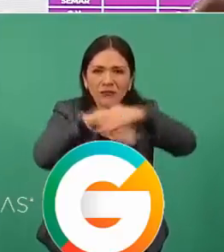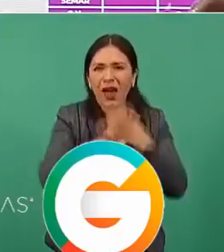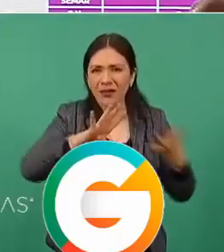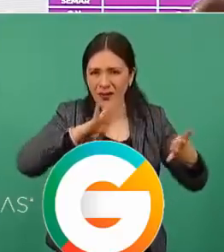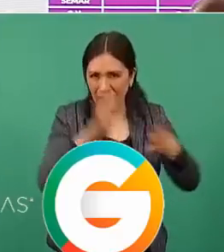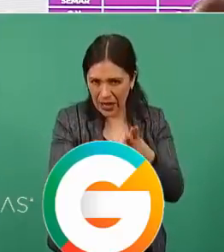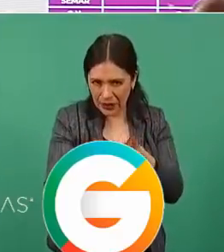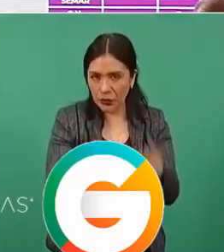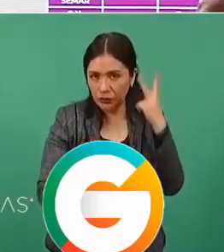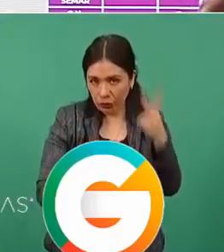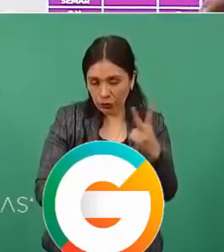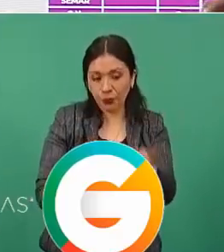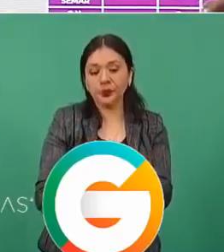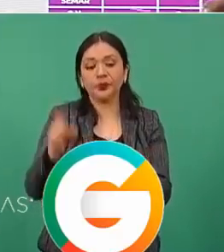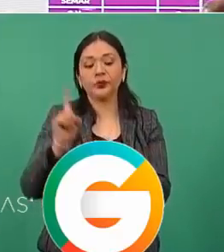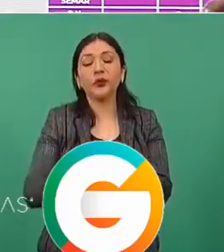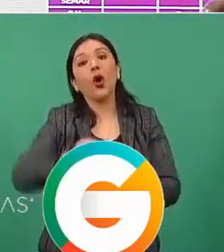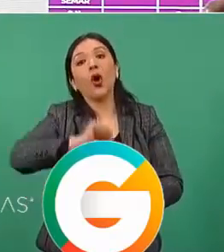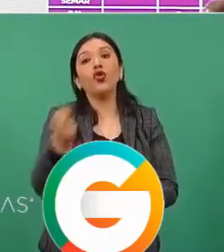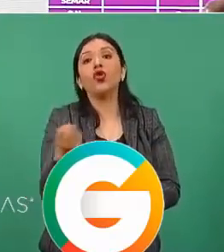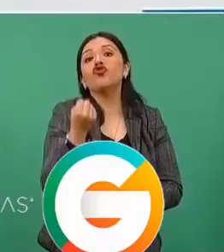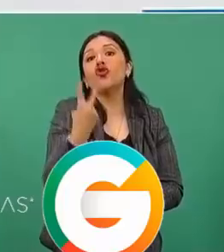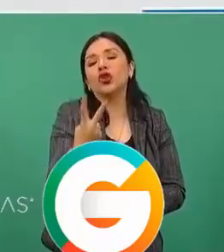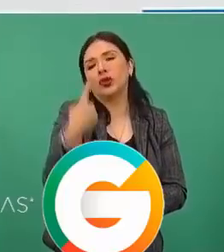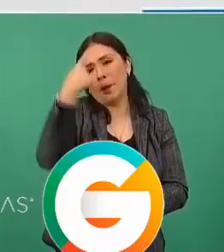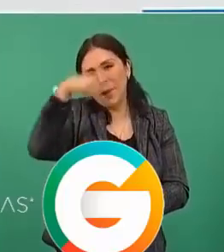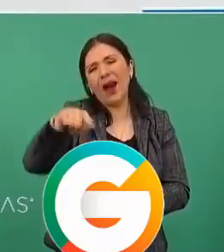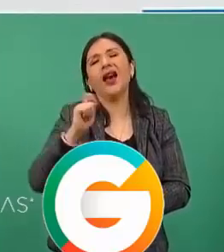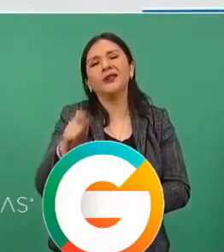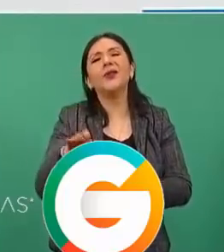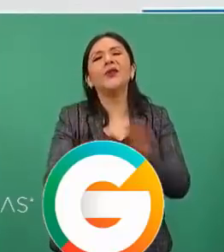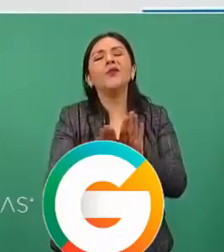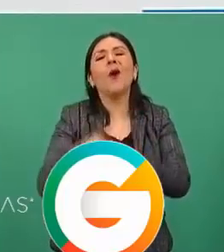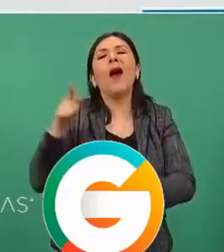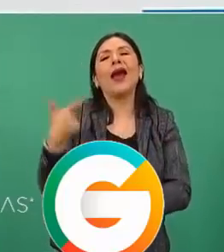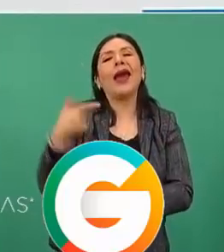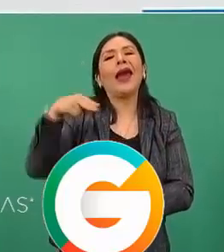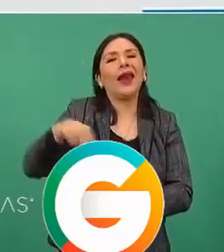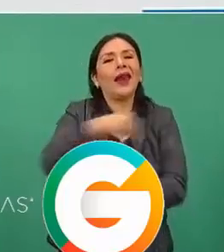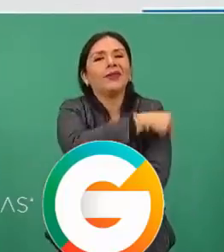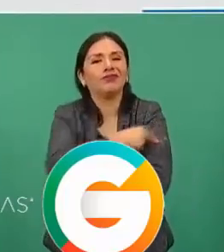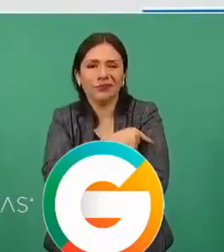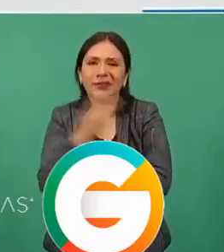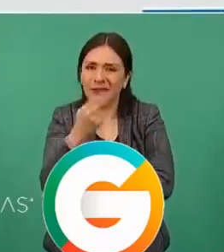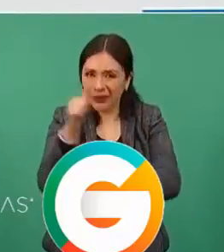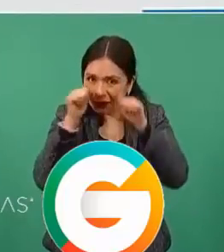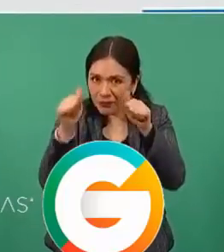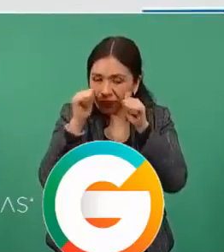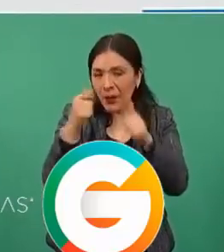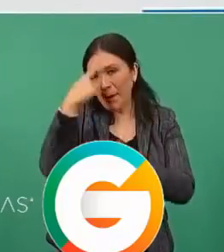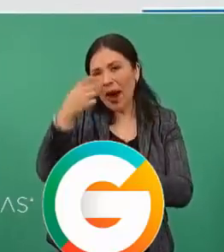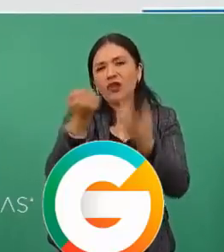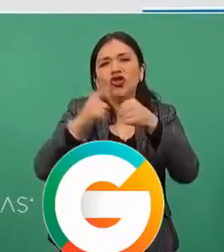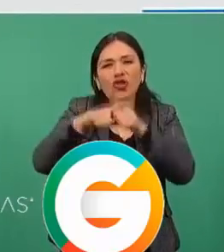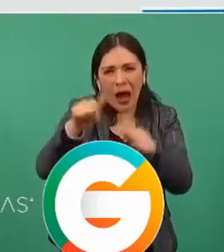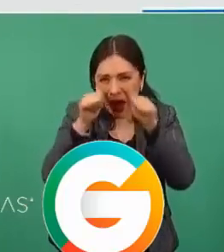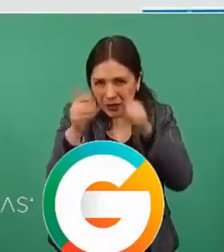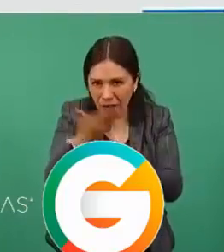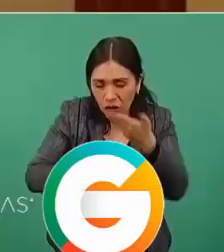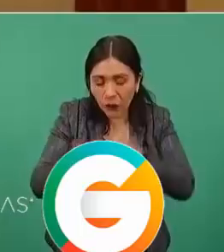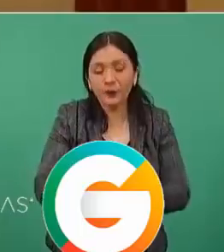Dos, en relación a movilidad social, hacia la Guardia Nacional. Y en el ámbito de las operaciones,